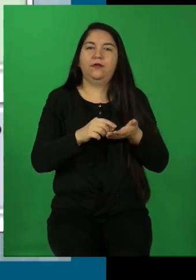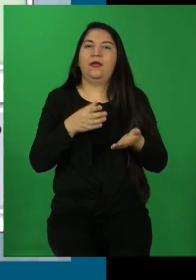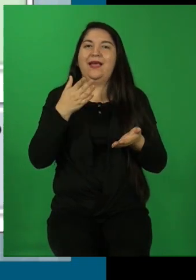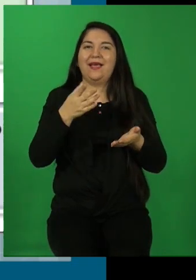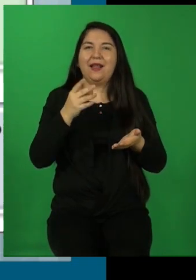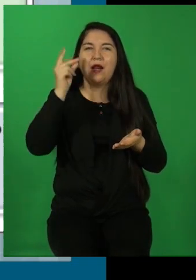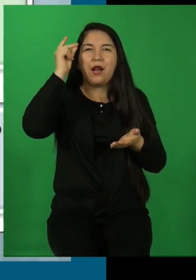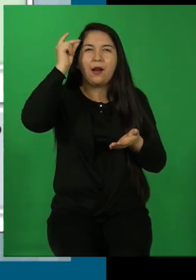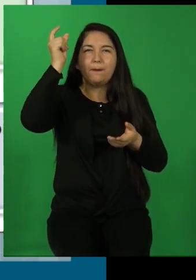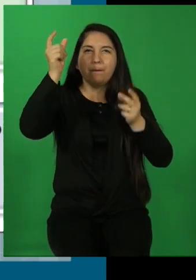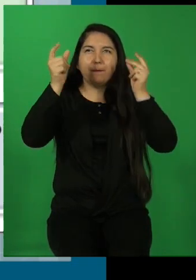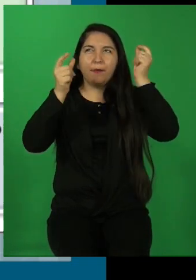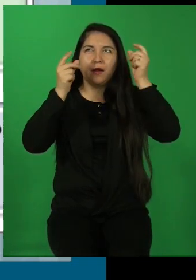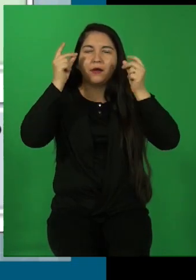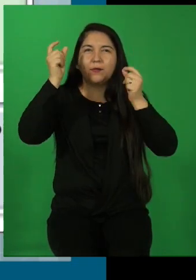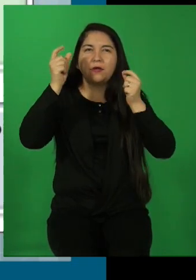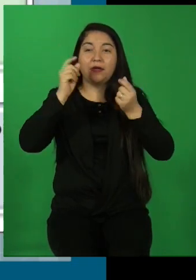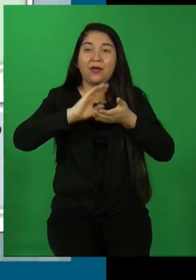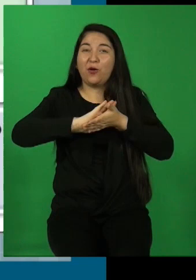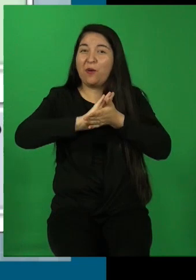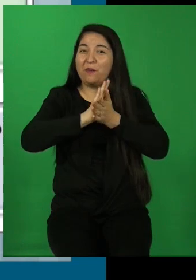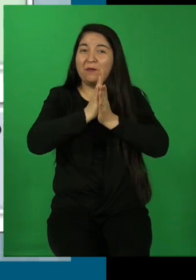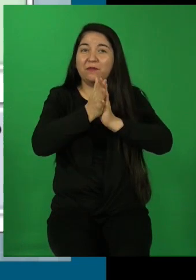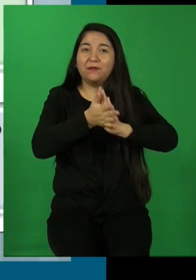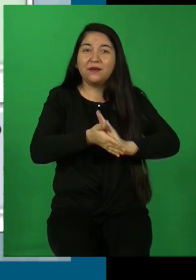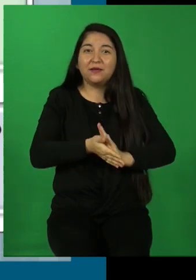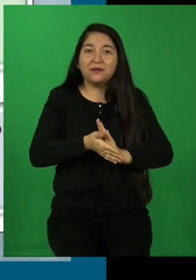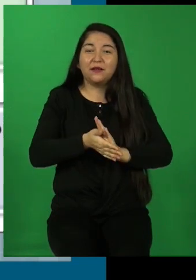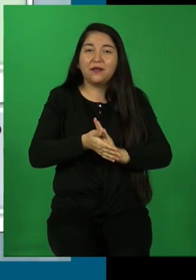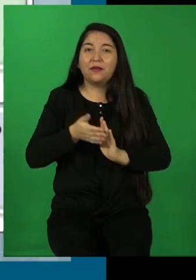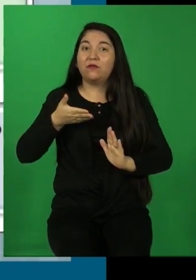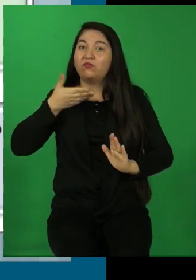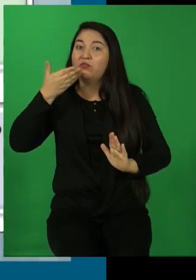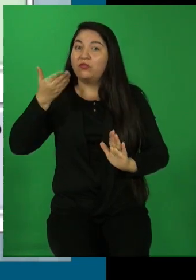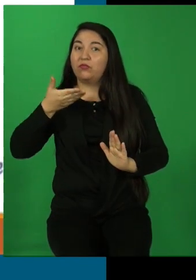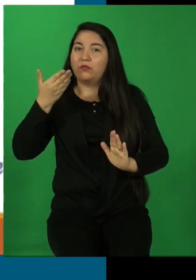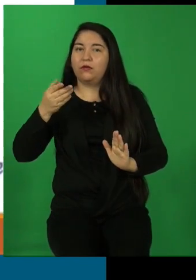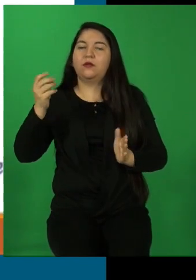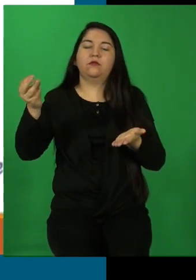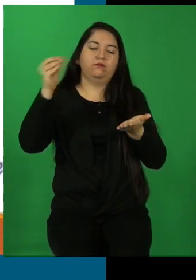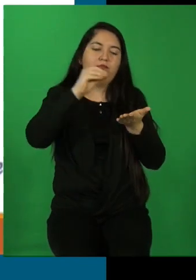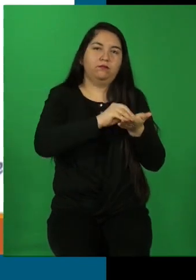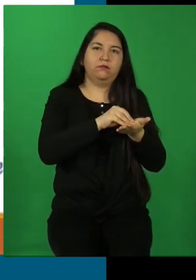creador de todo el mundo que se presenta en la obra narrativa.